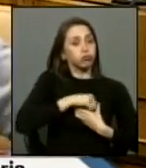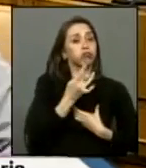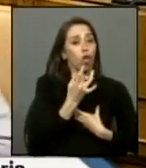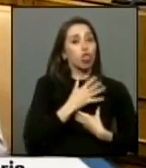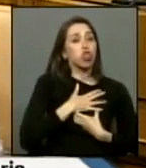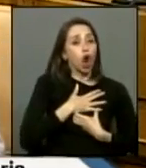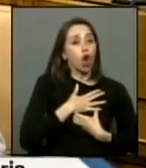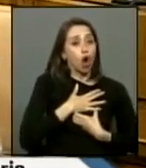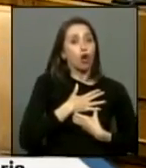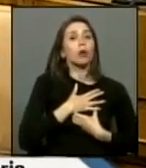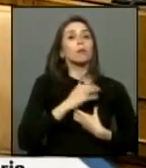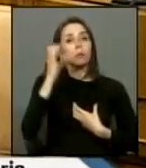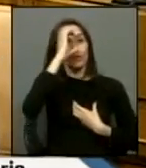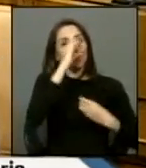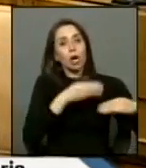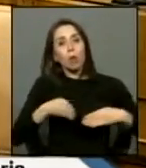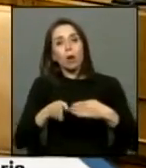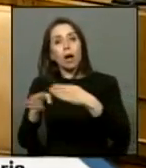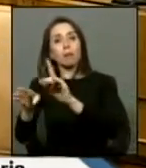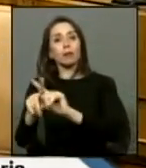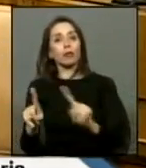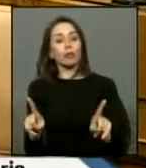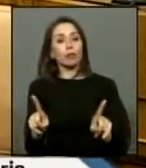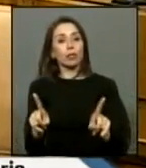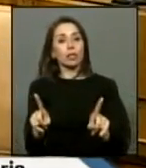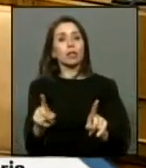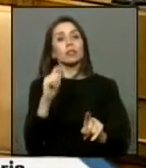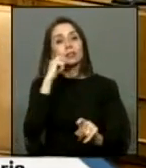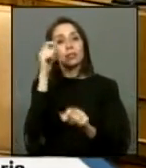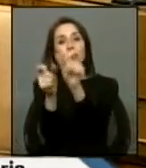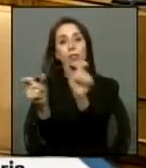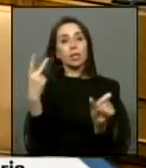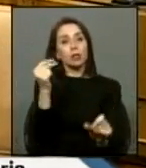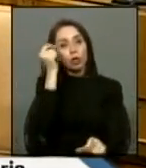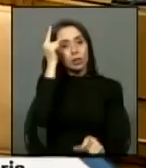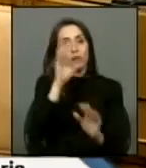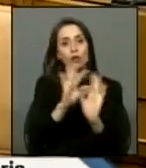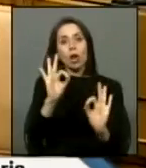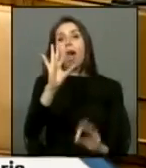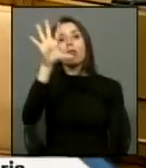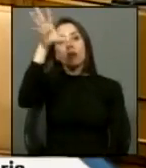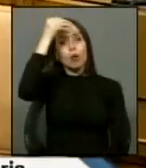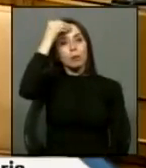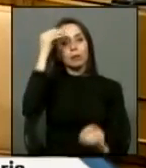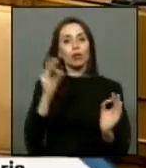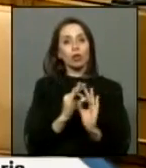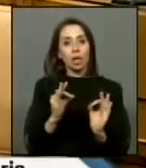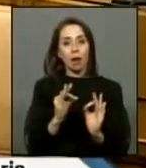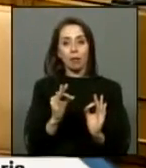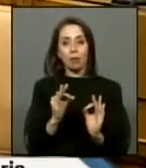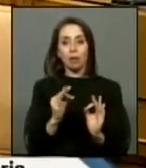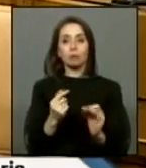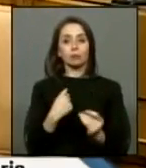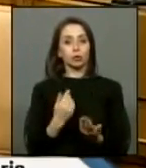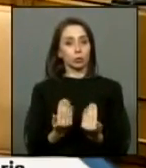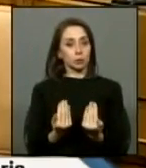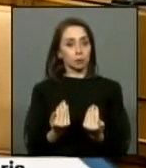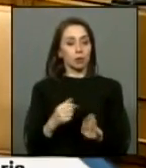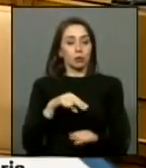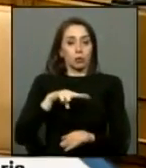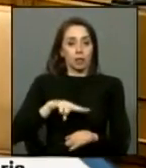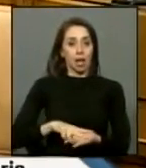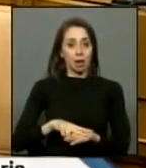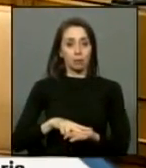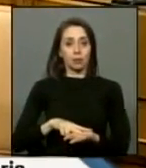por buscar un camino distinto no han entendido nada ni han aprendido nada por lo tanto espero que realmente